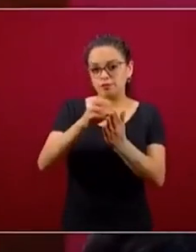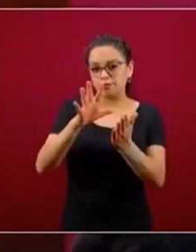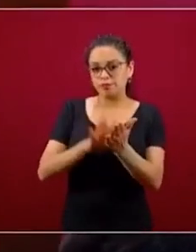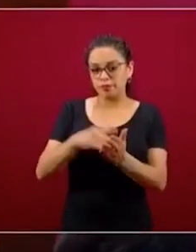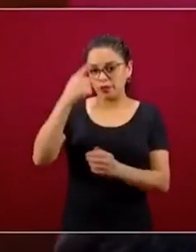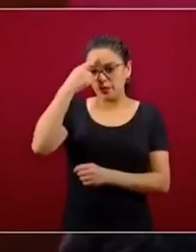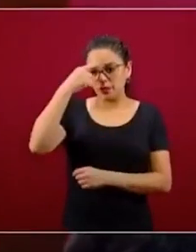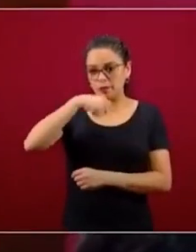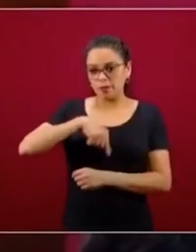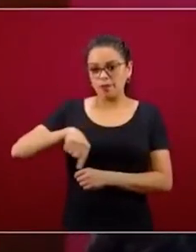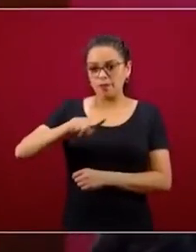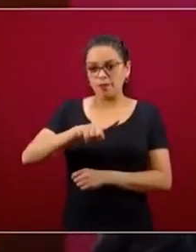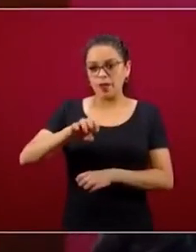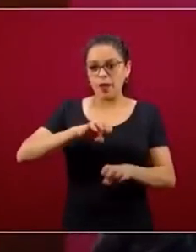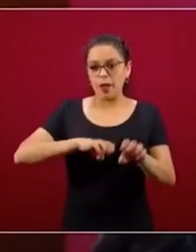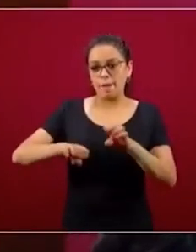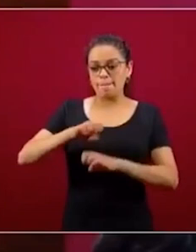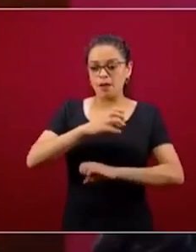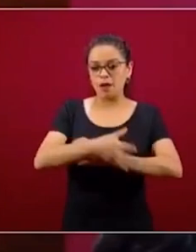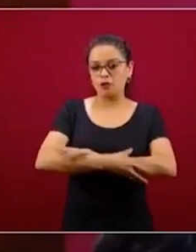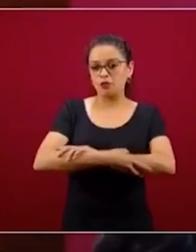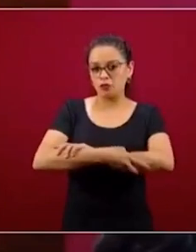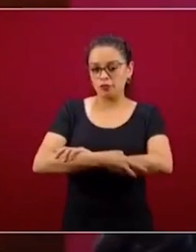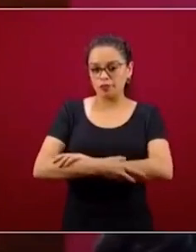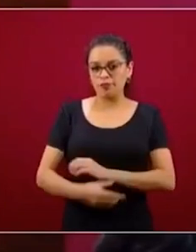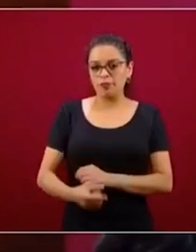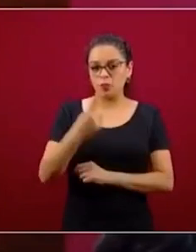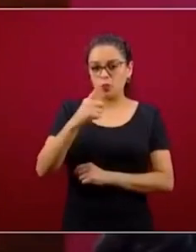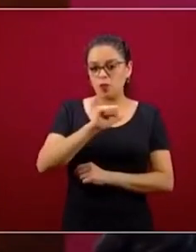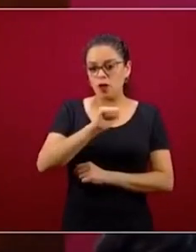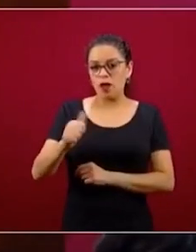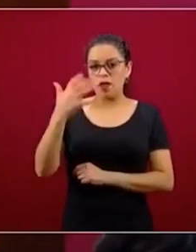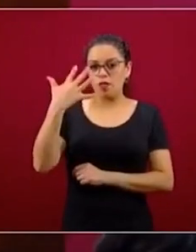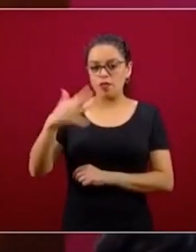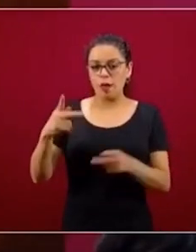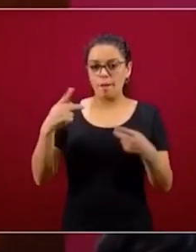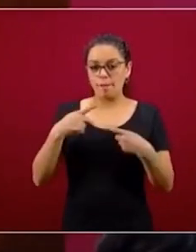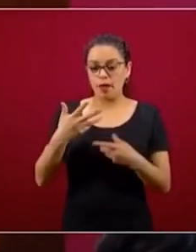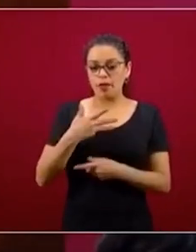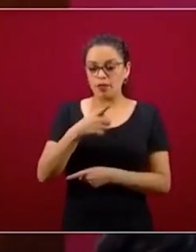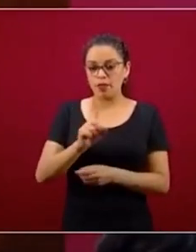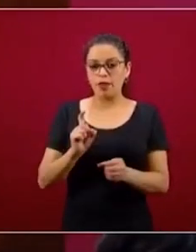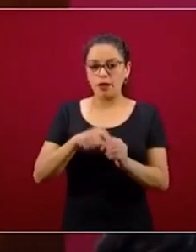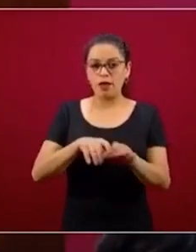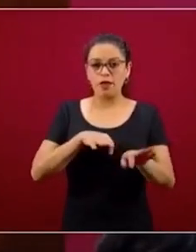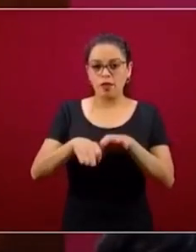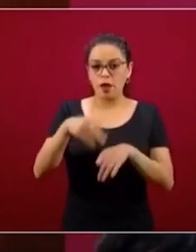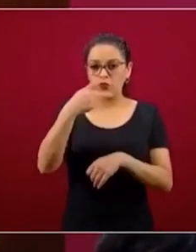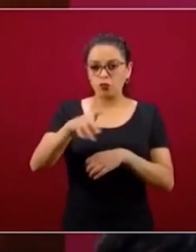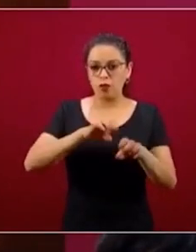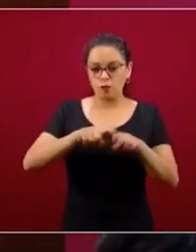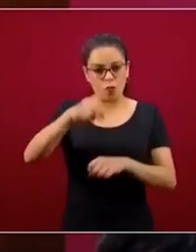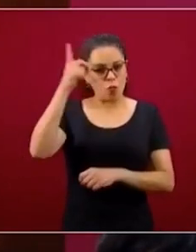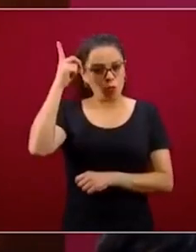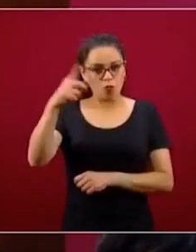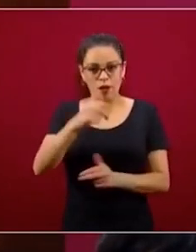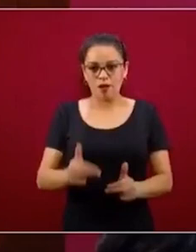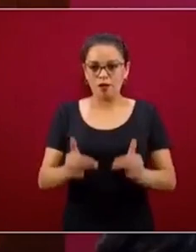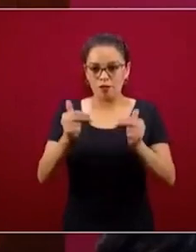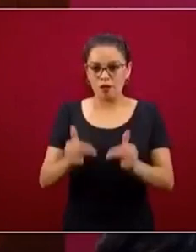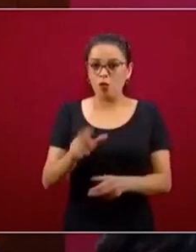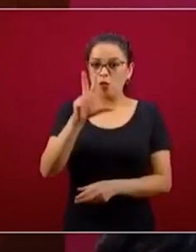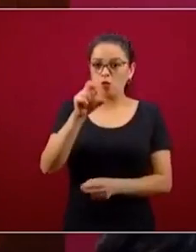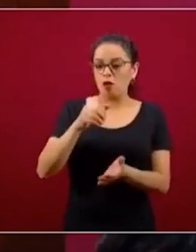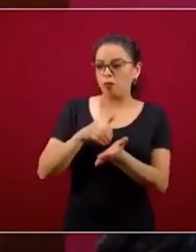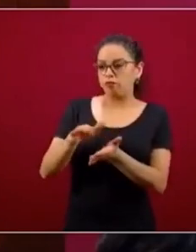los empresarios solidarios, empresarios de entre uno y diez empleados que durante enero, febrero y marzo no dieron de baja a nadie y